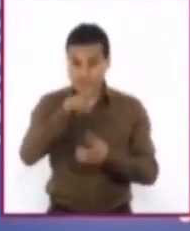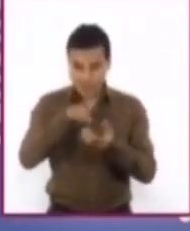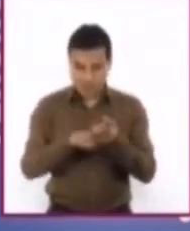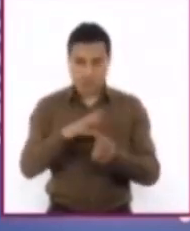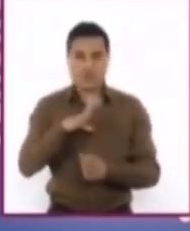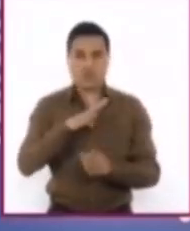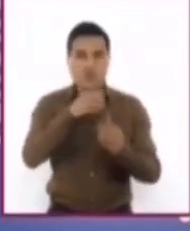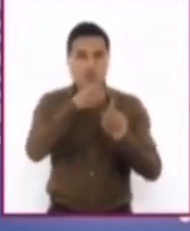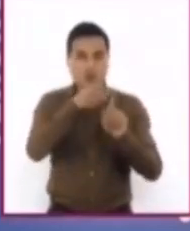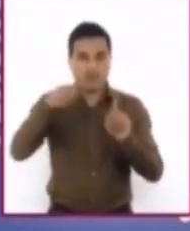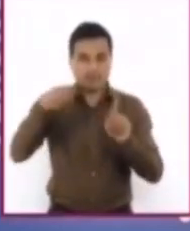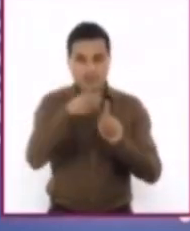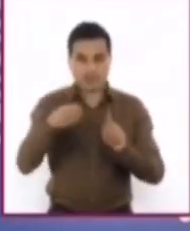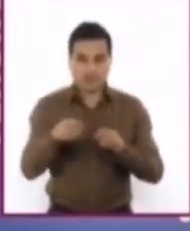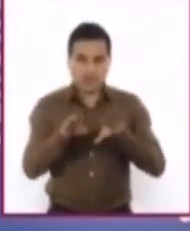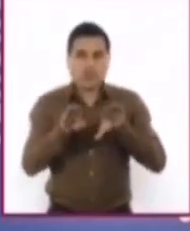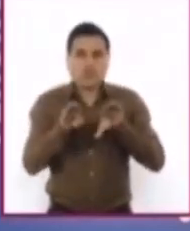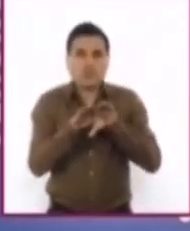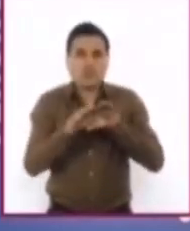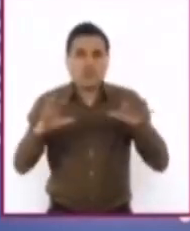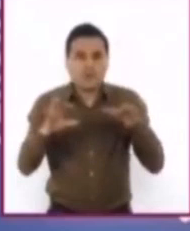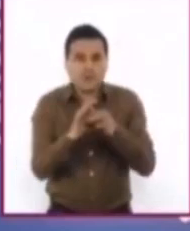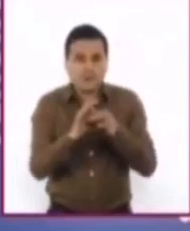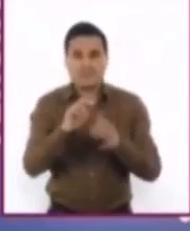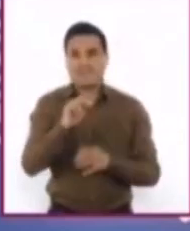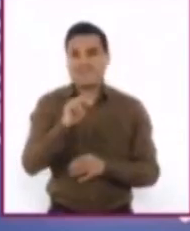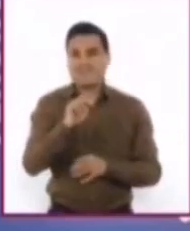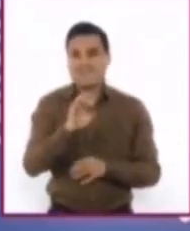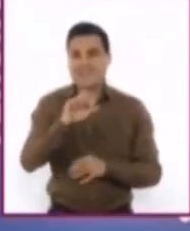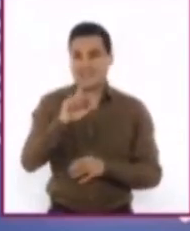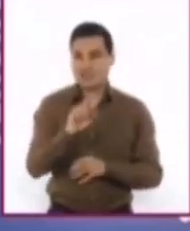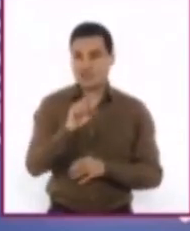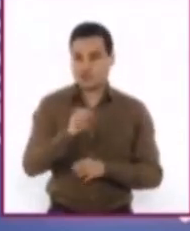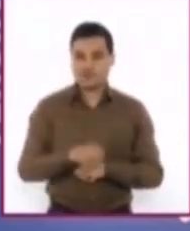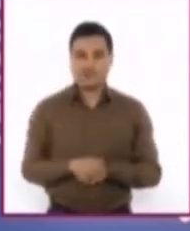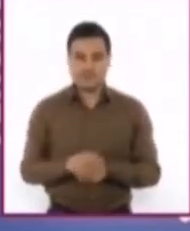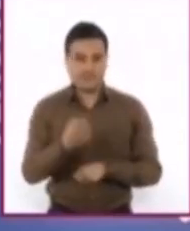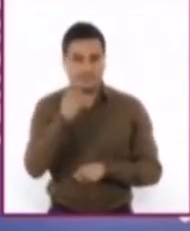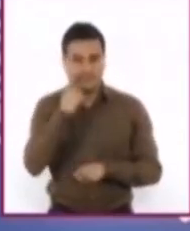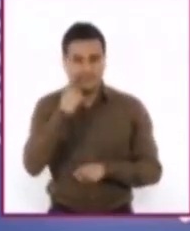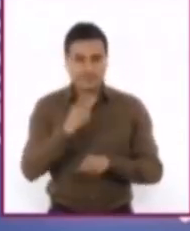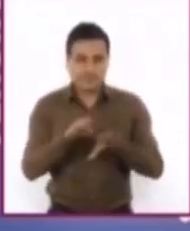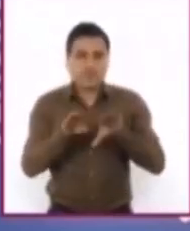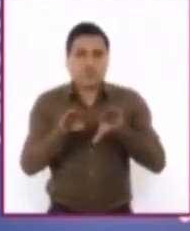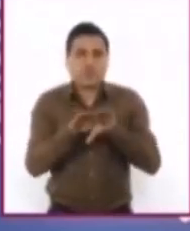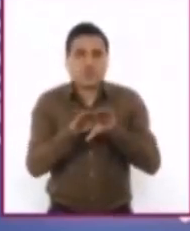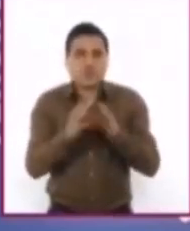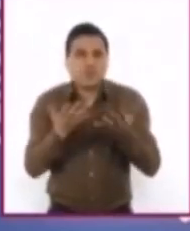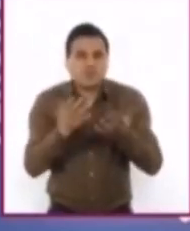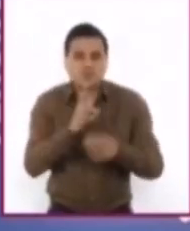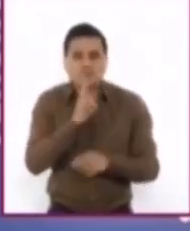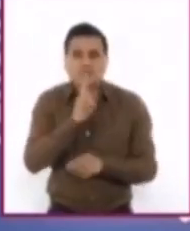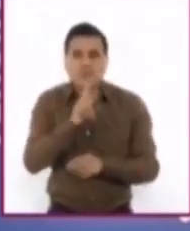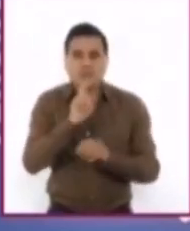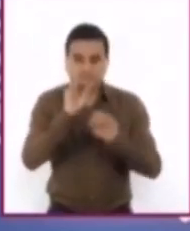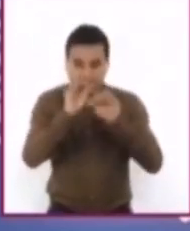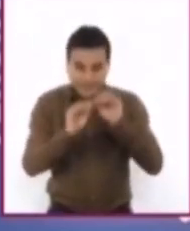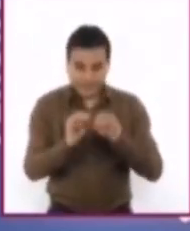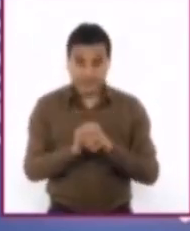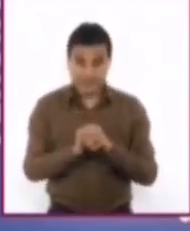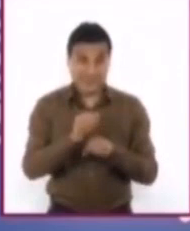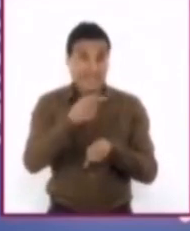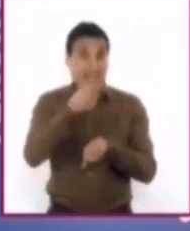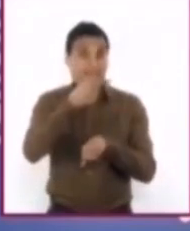las cuales se unen mediante nexos. Para comprender mejor el uso de las expresiones concesivas, primero veremos